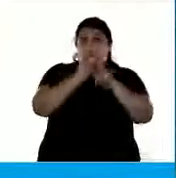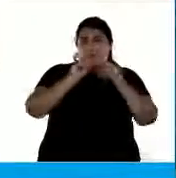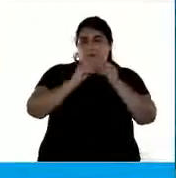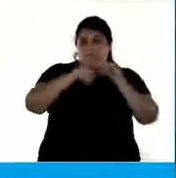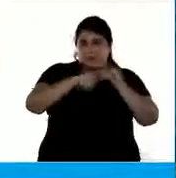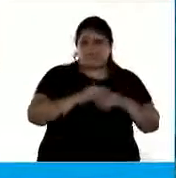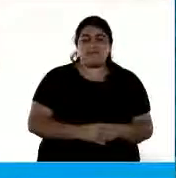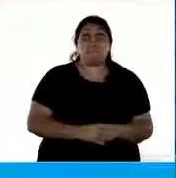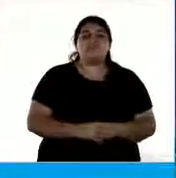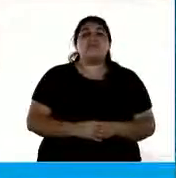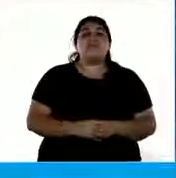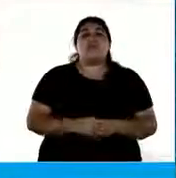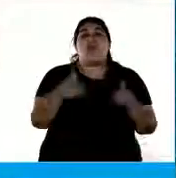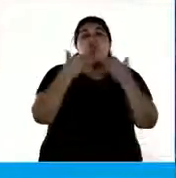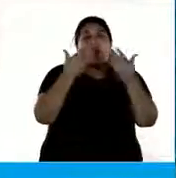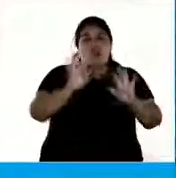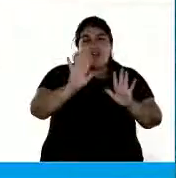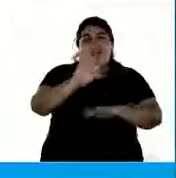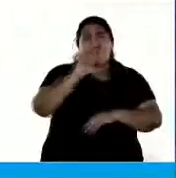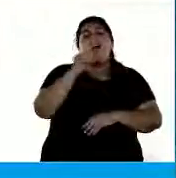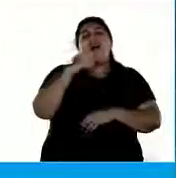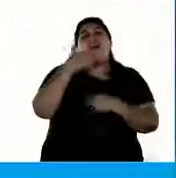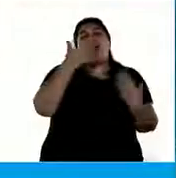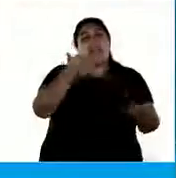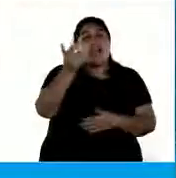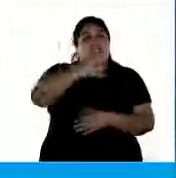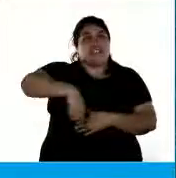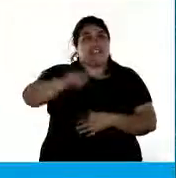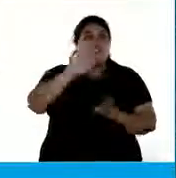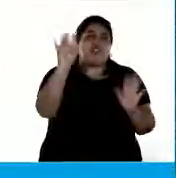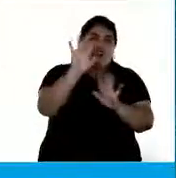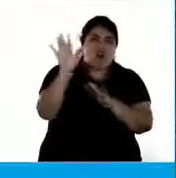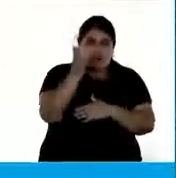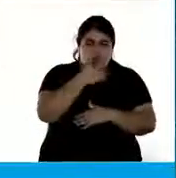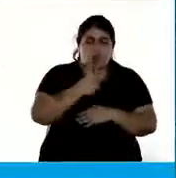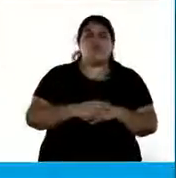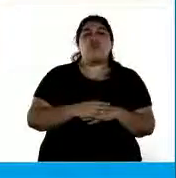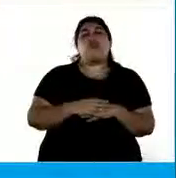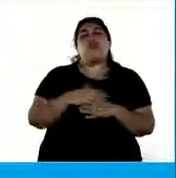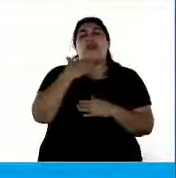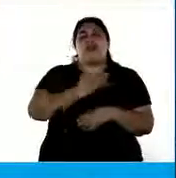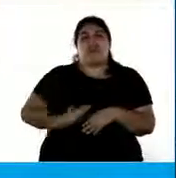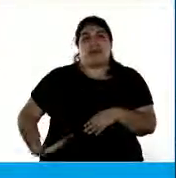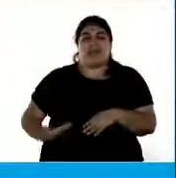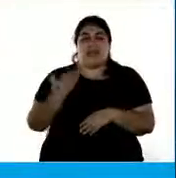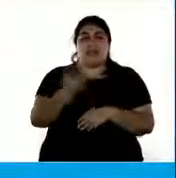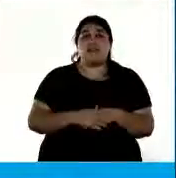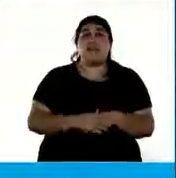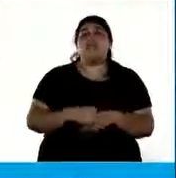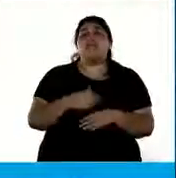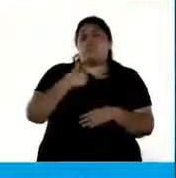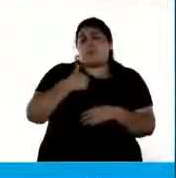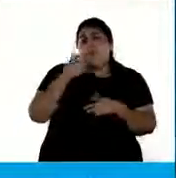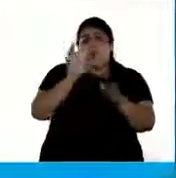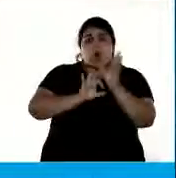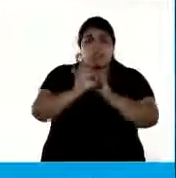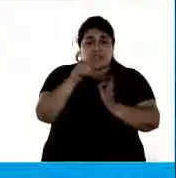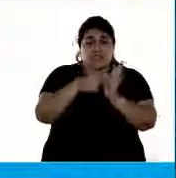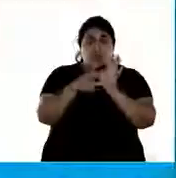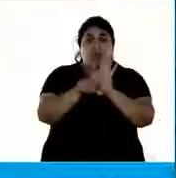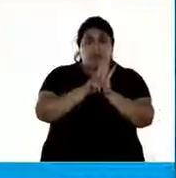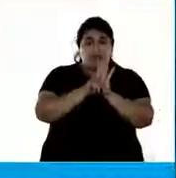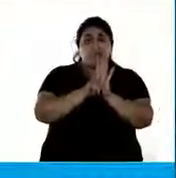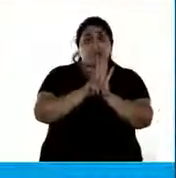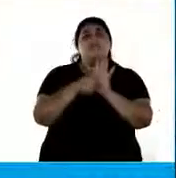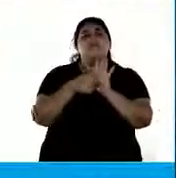Hola a todos y a todas. Gracias, señor presidente. El presente proyecto de ley tiene